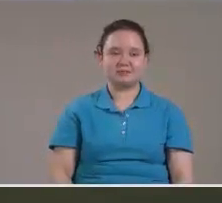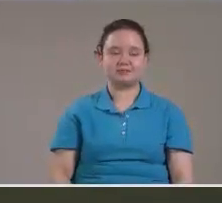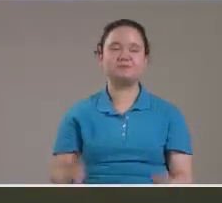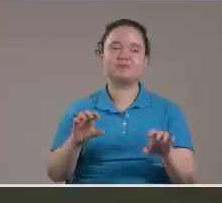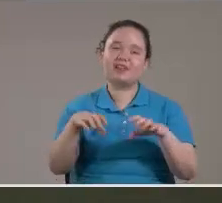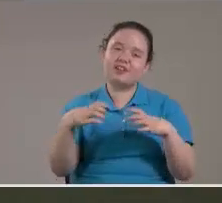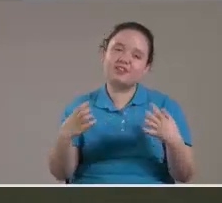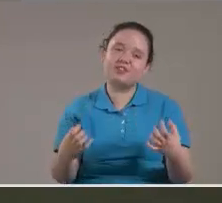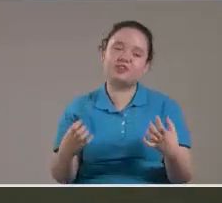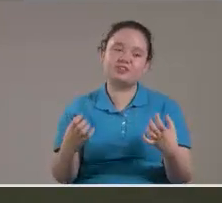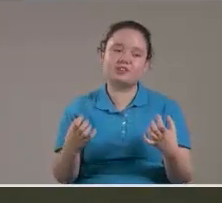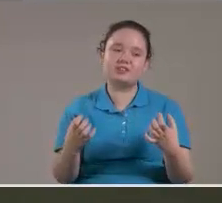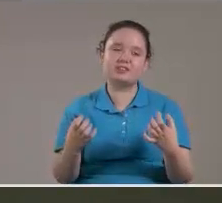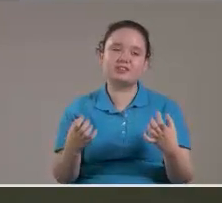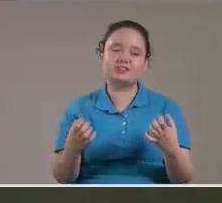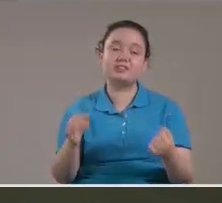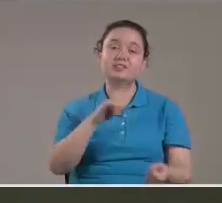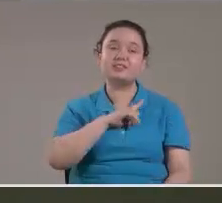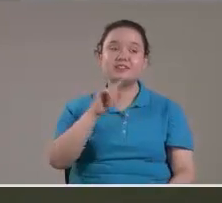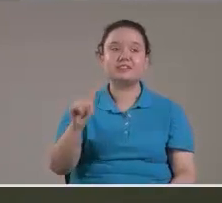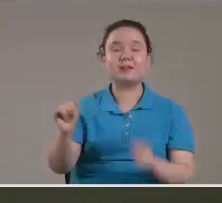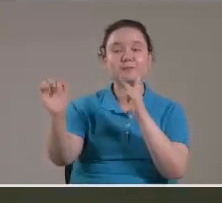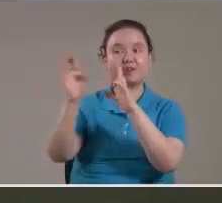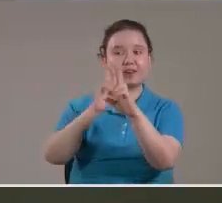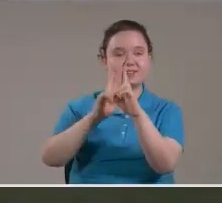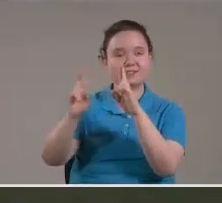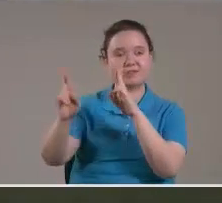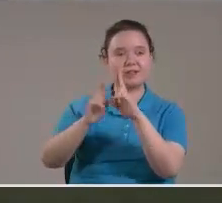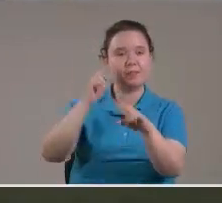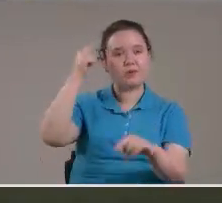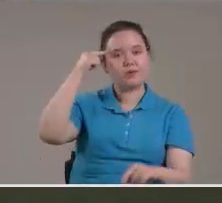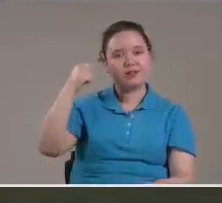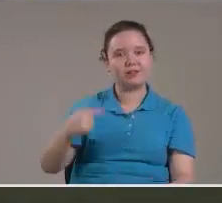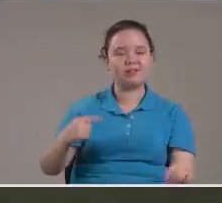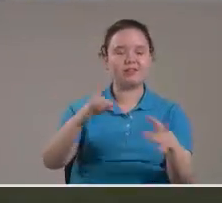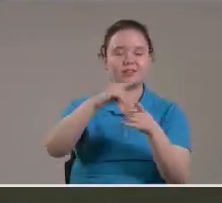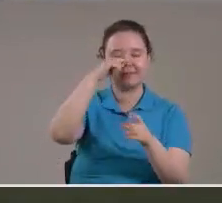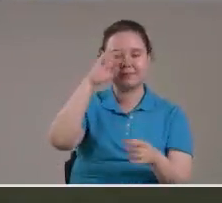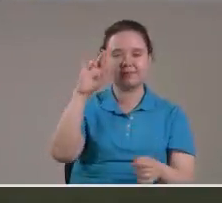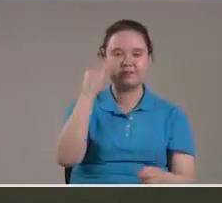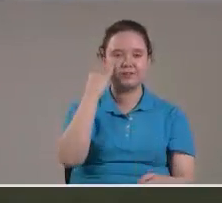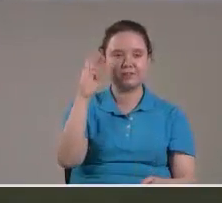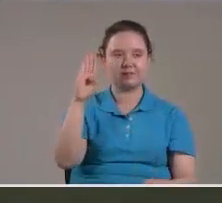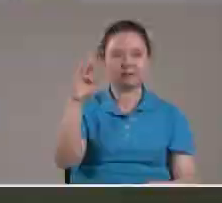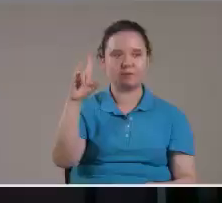Entonces Está relacionando El día De la tribulación